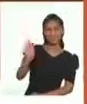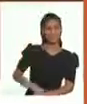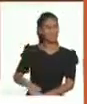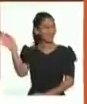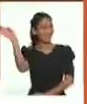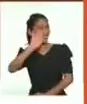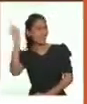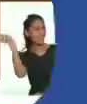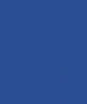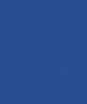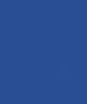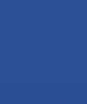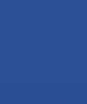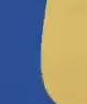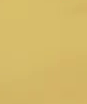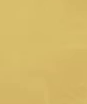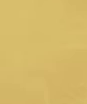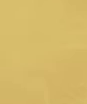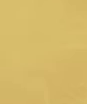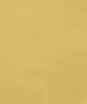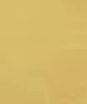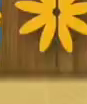chicama! ¡Tau Tzu y Tzi Utsu!